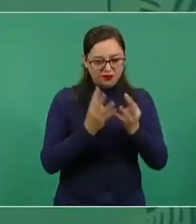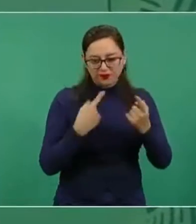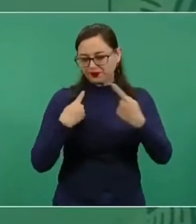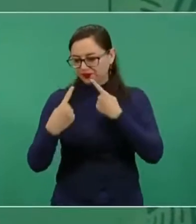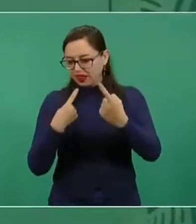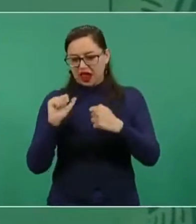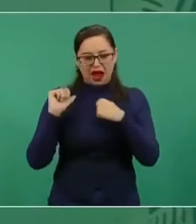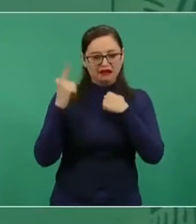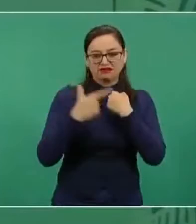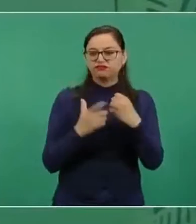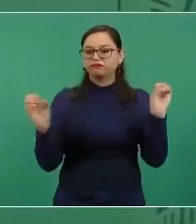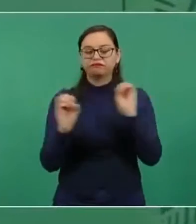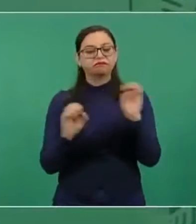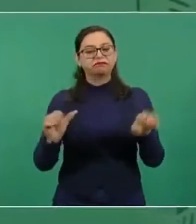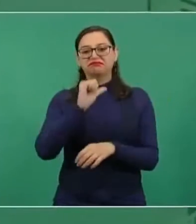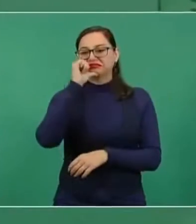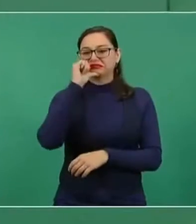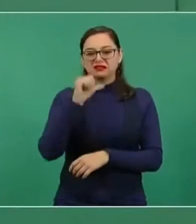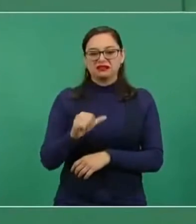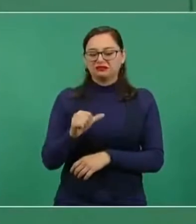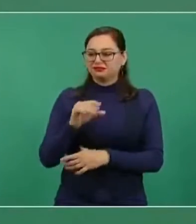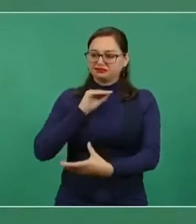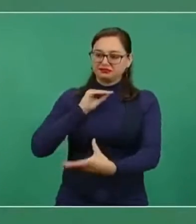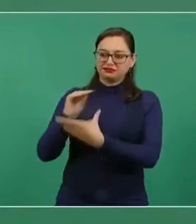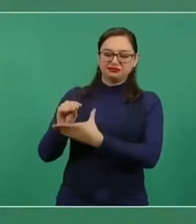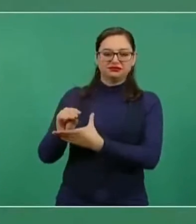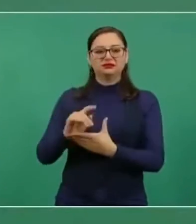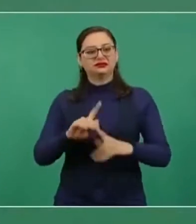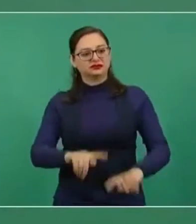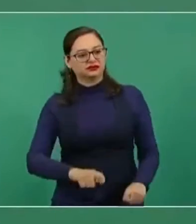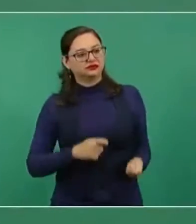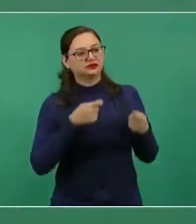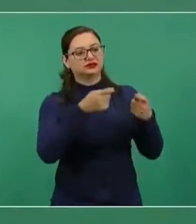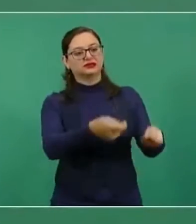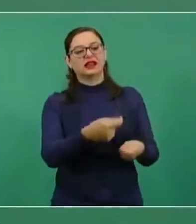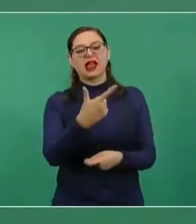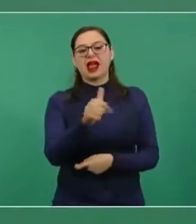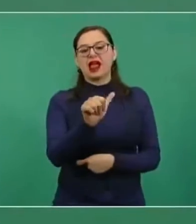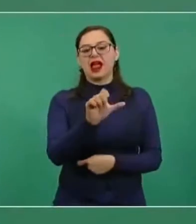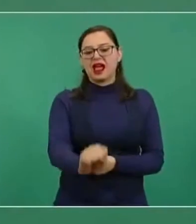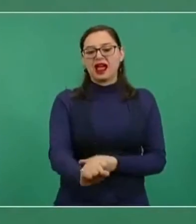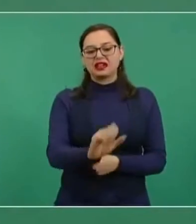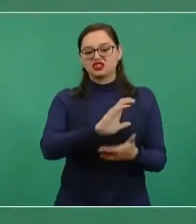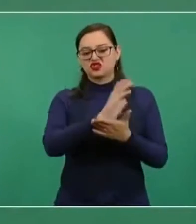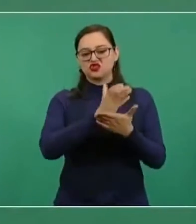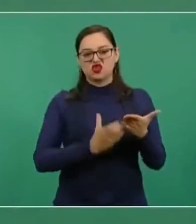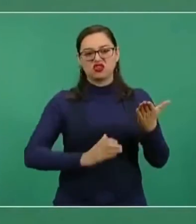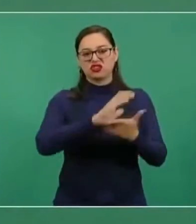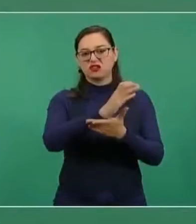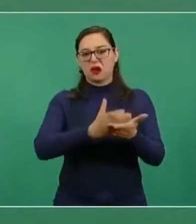contratos para la construcción de gasoductos, contratos leoninos,